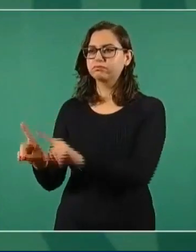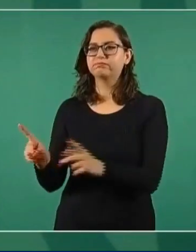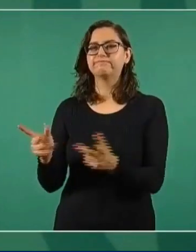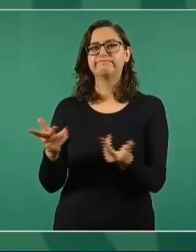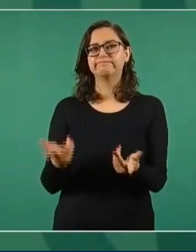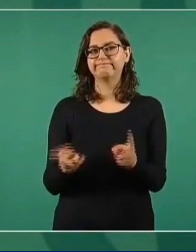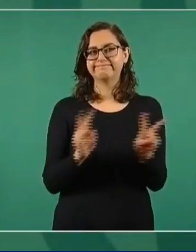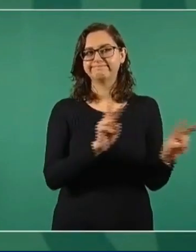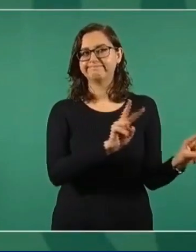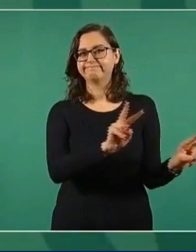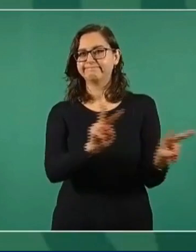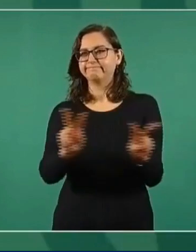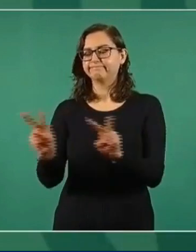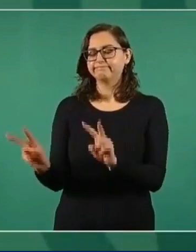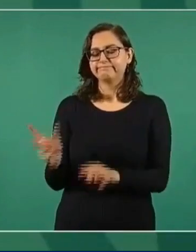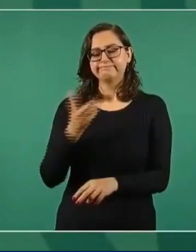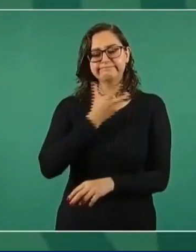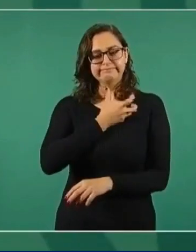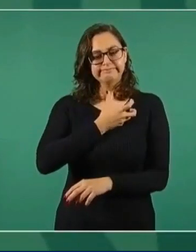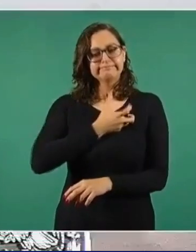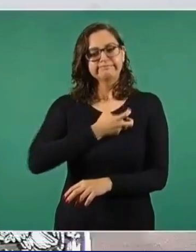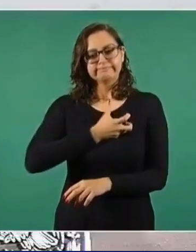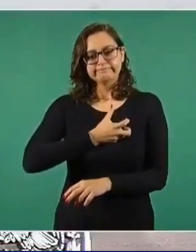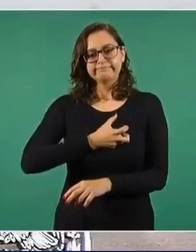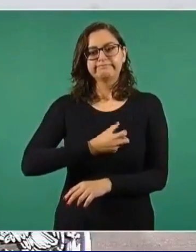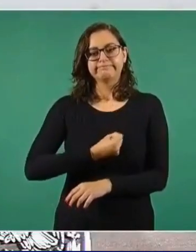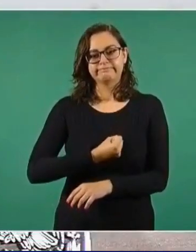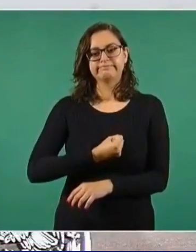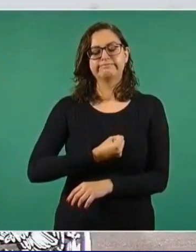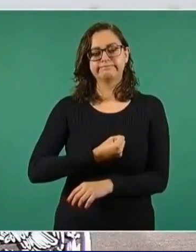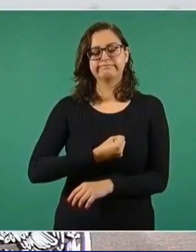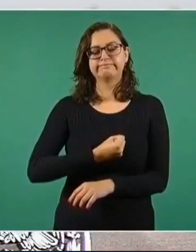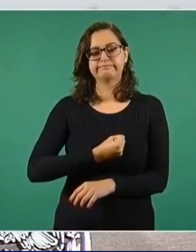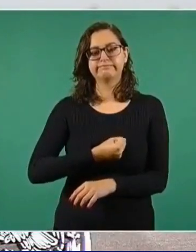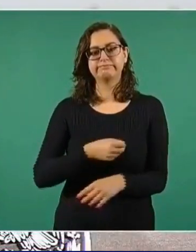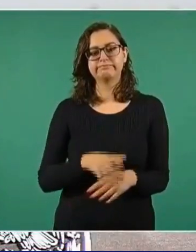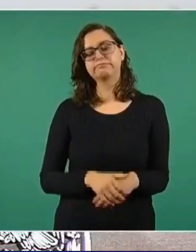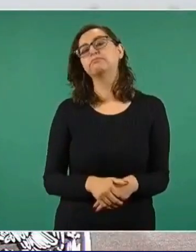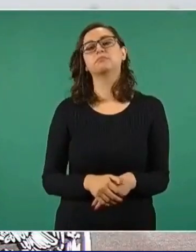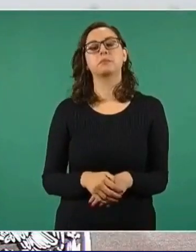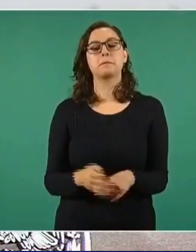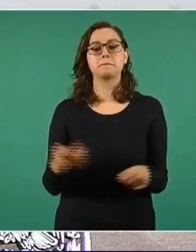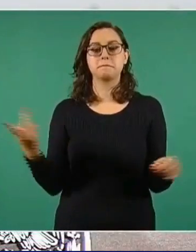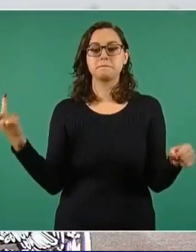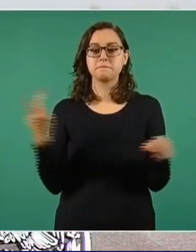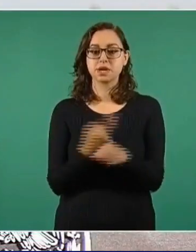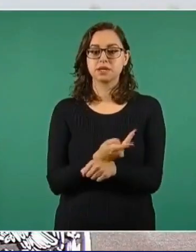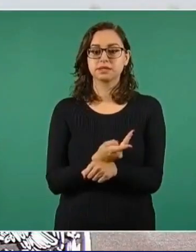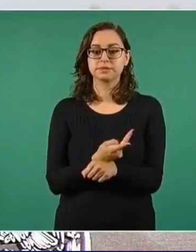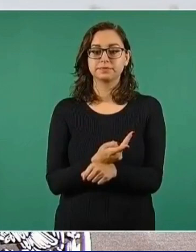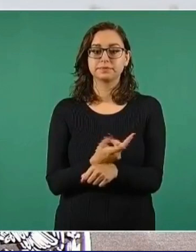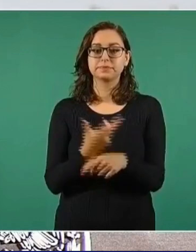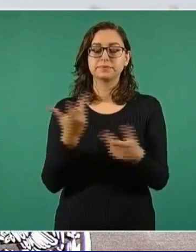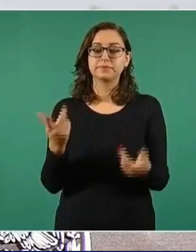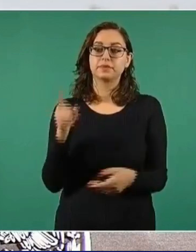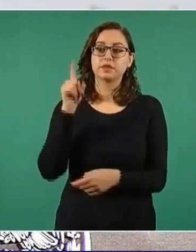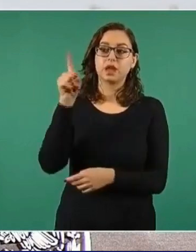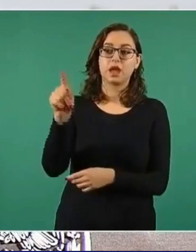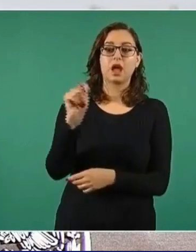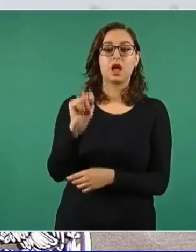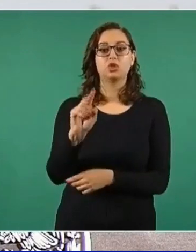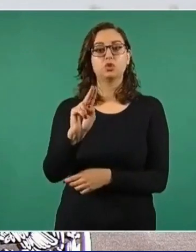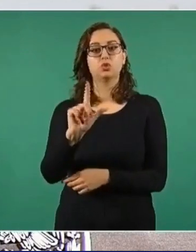porque se padeció del desbordamiento del río Tula